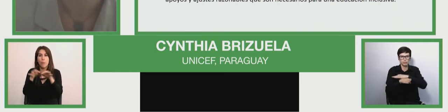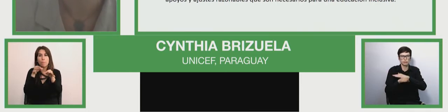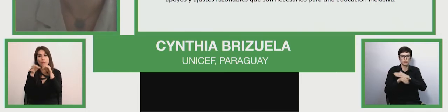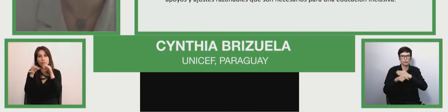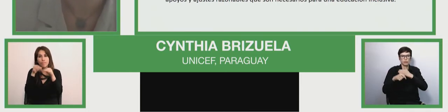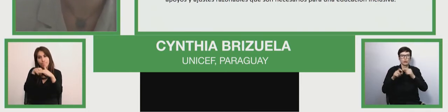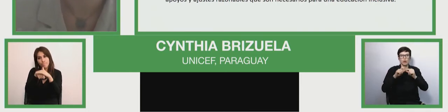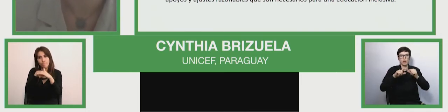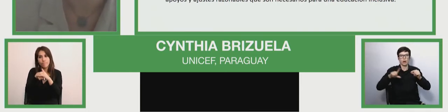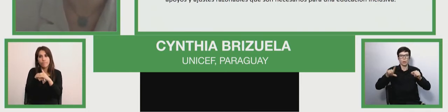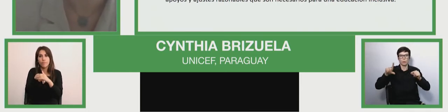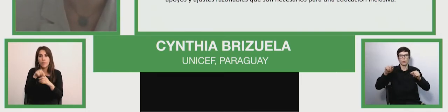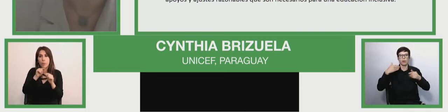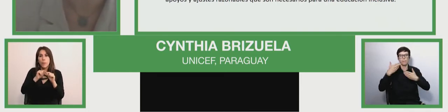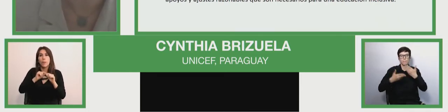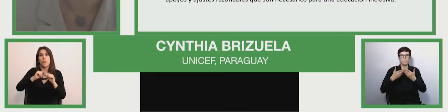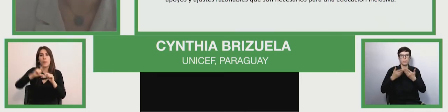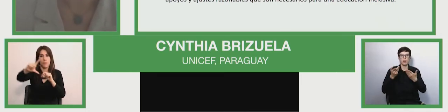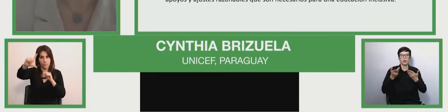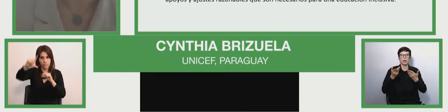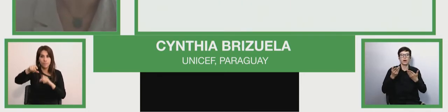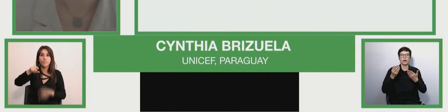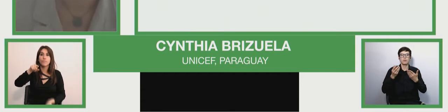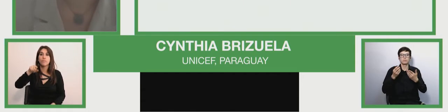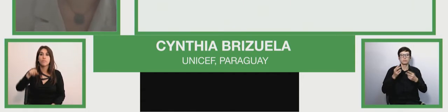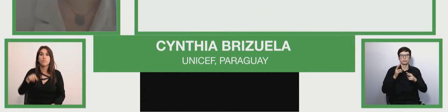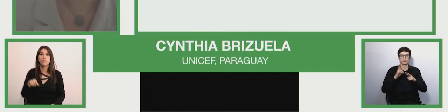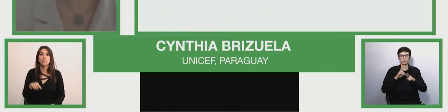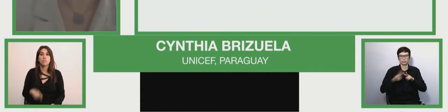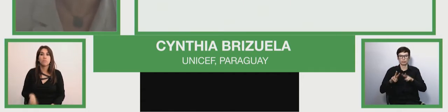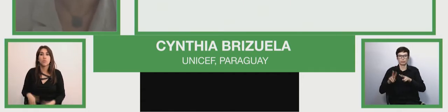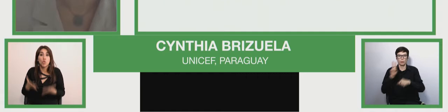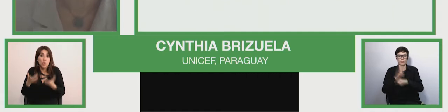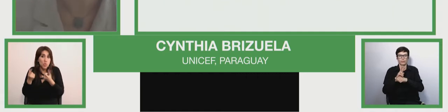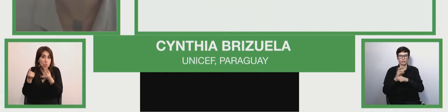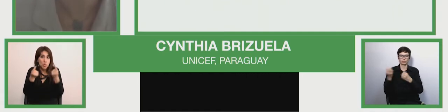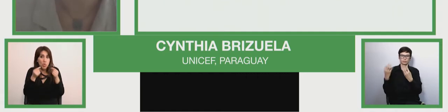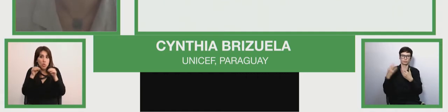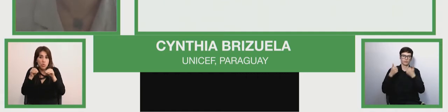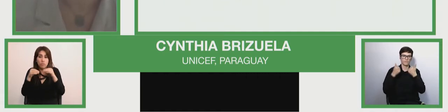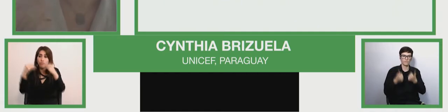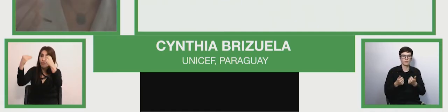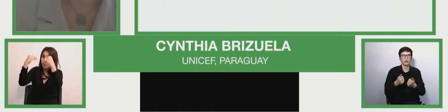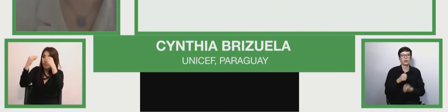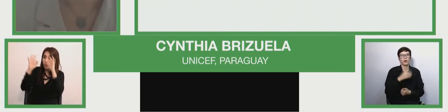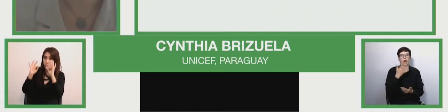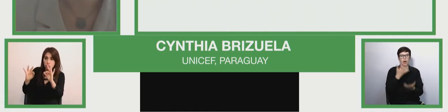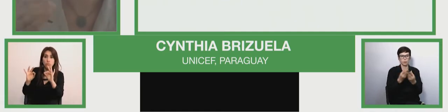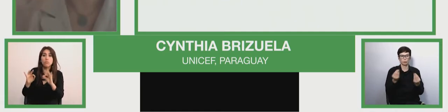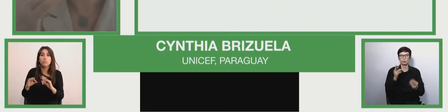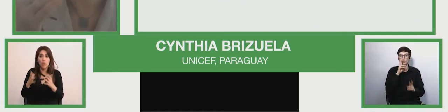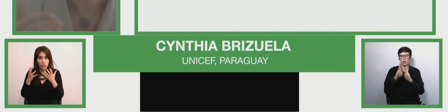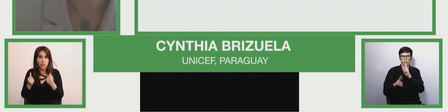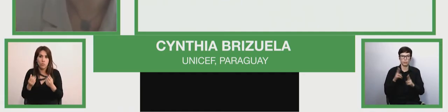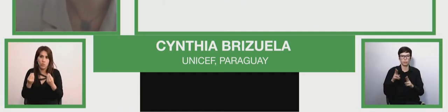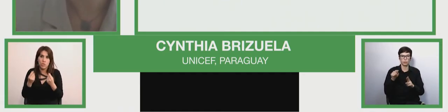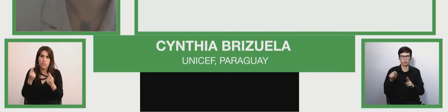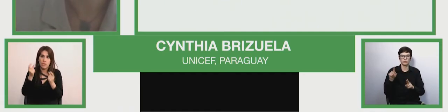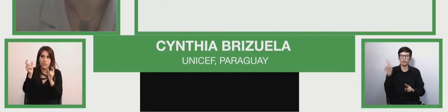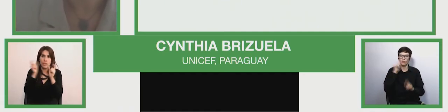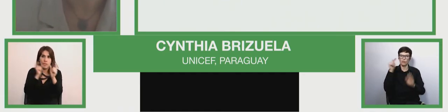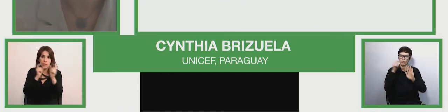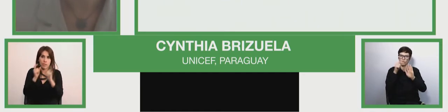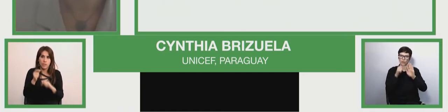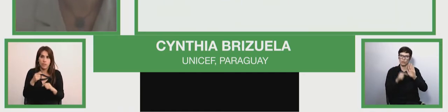para el aprendizaje en la formación de los docentes. Hay varias respuestas que contemplan estos puntos